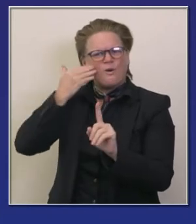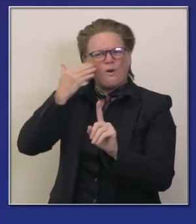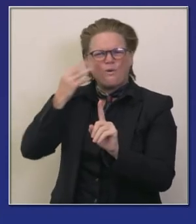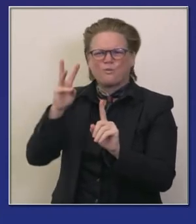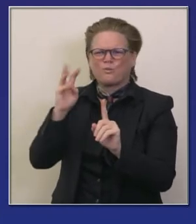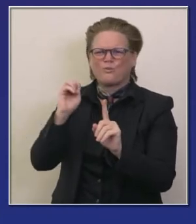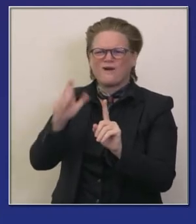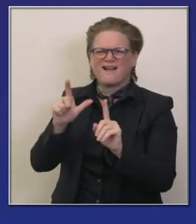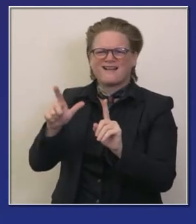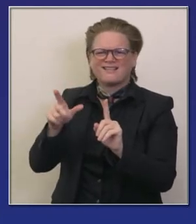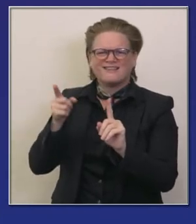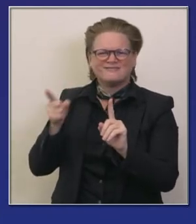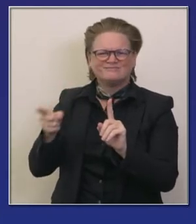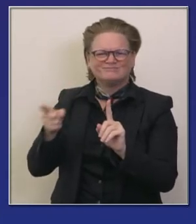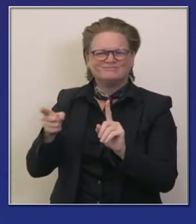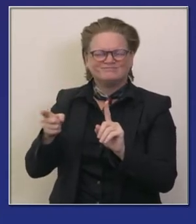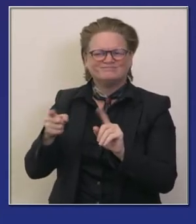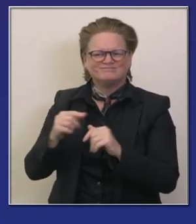área de san francisco